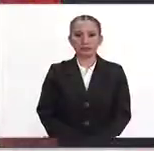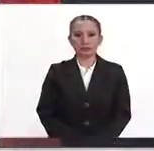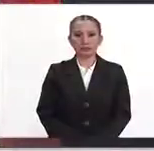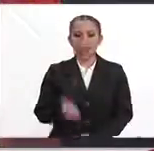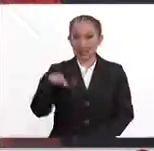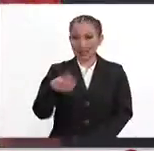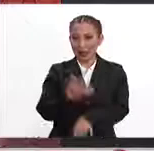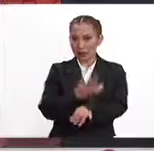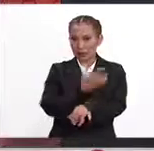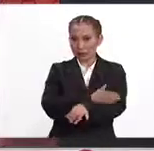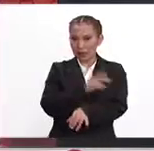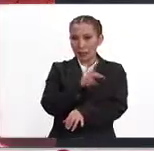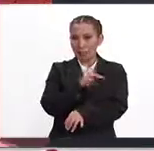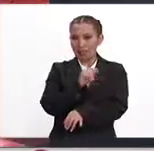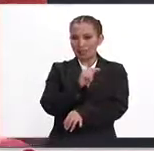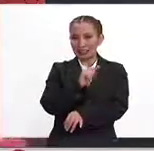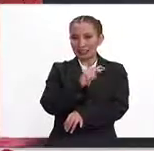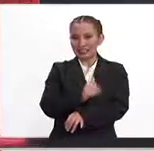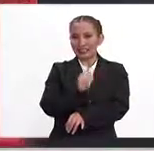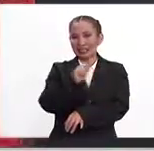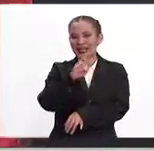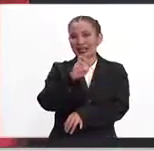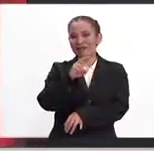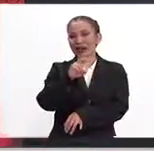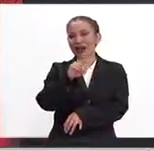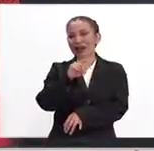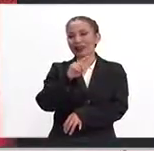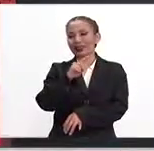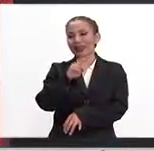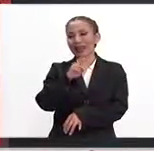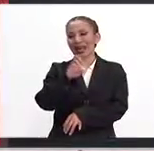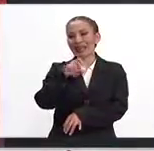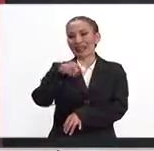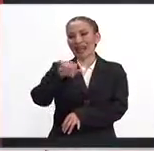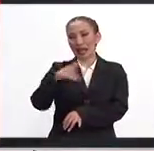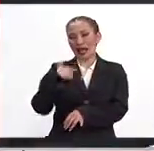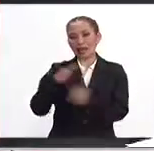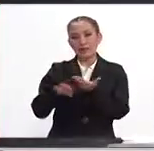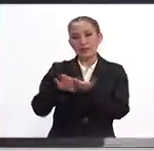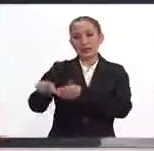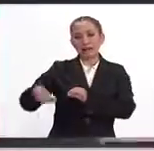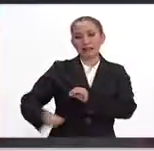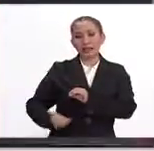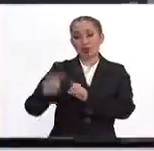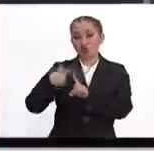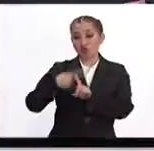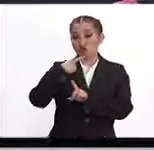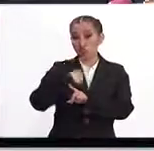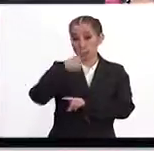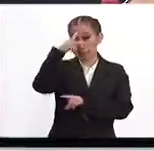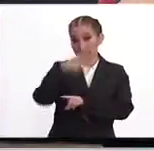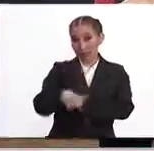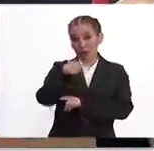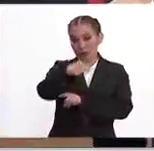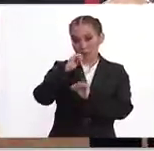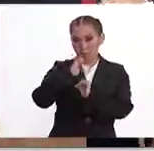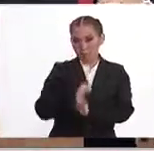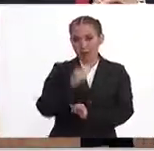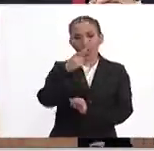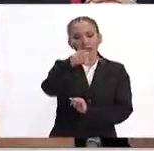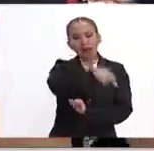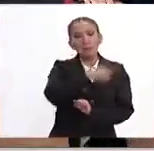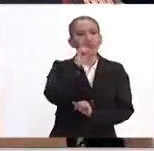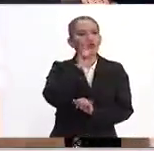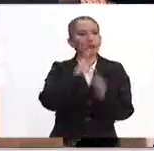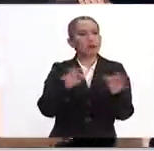Está aquí con nosotros Pitichi Rivadeneira, ella es Coordinadora Nacional de Prevención de Accidentes de la Cruz Roja Mexicana porque nos va a